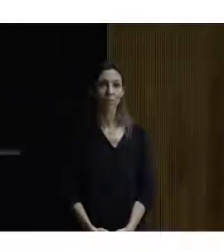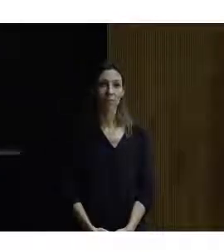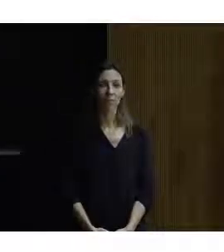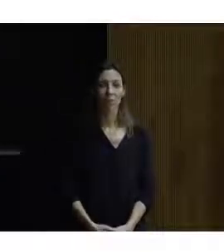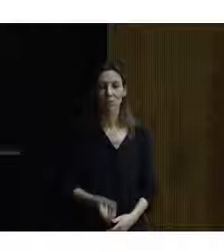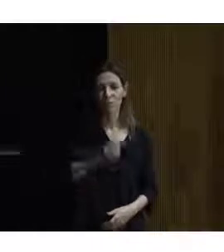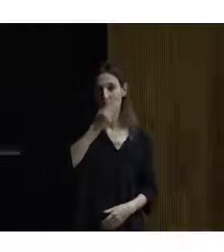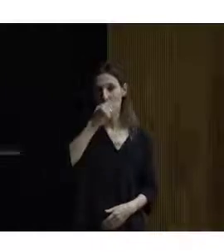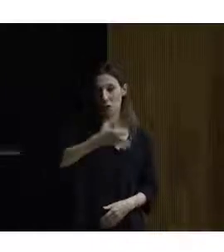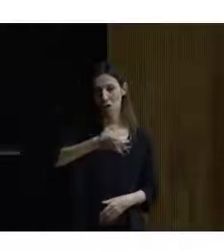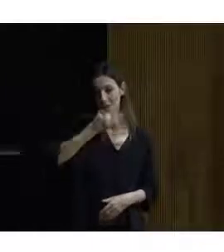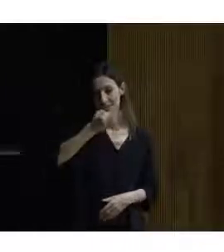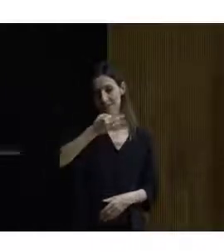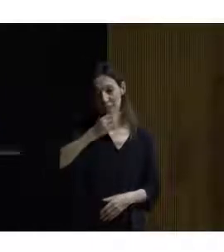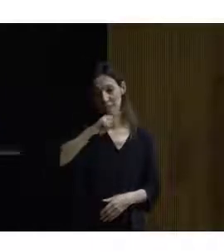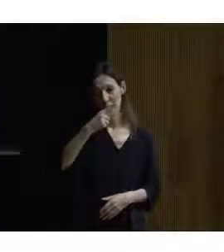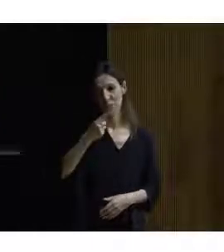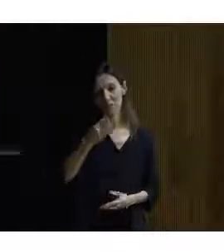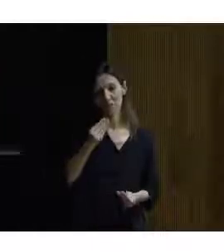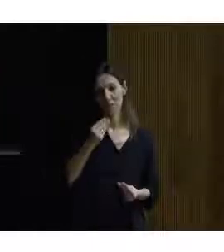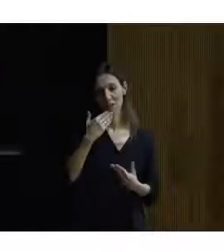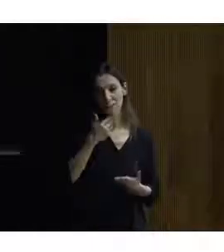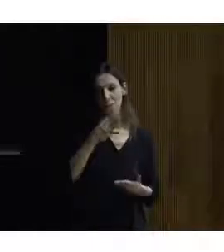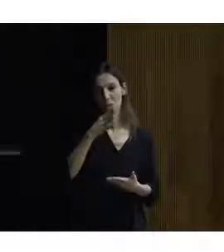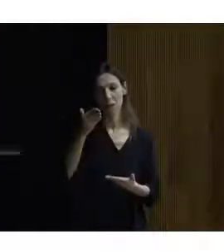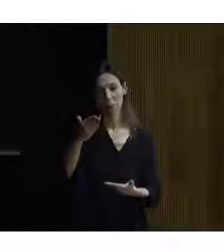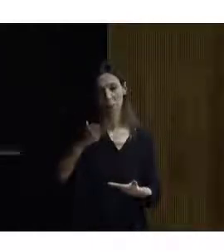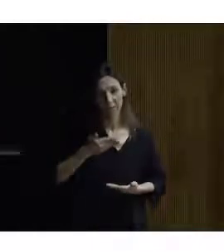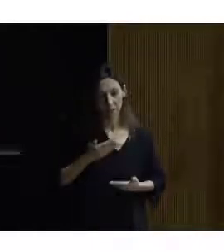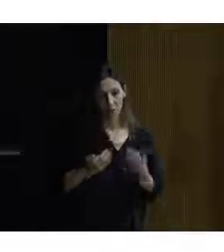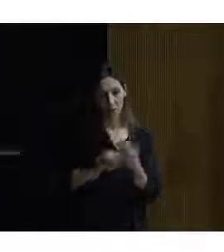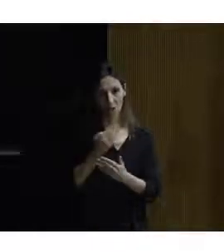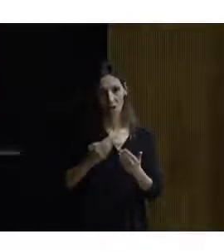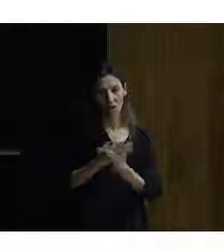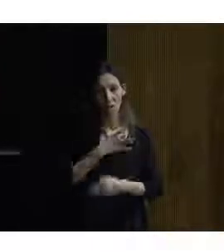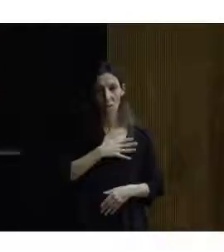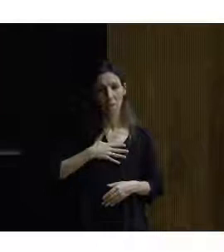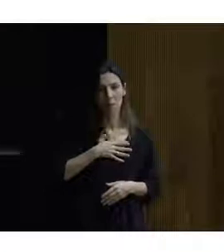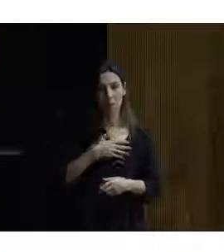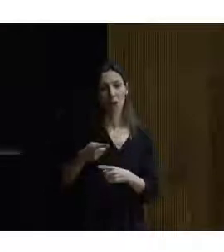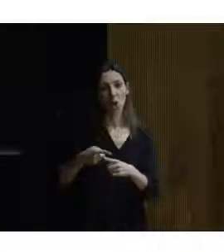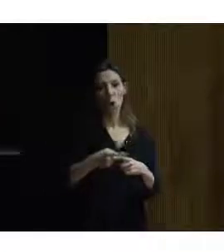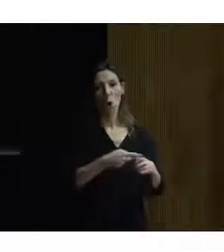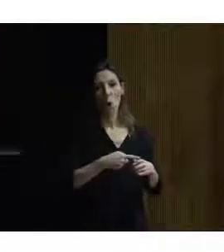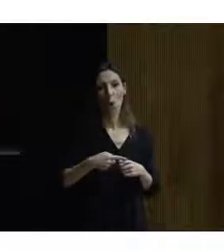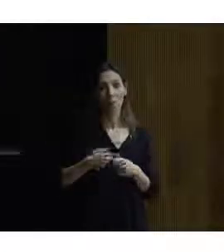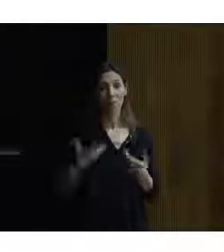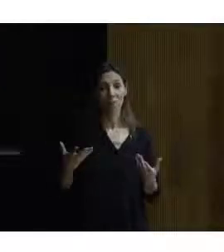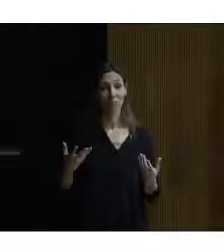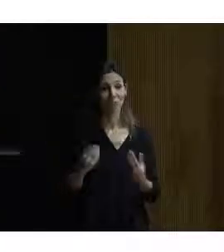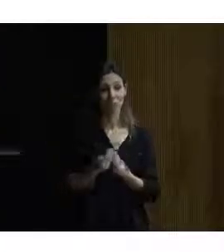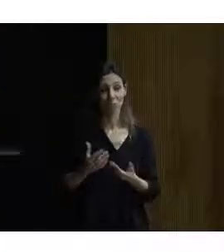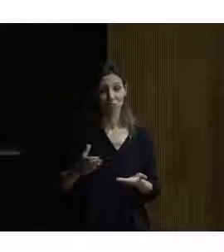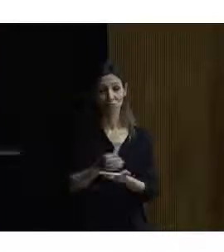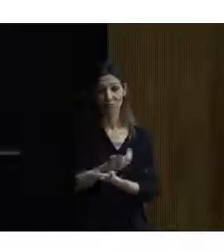Buenas tardes. Primero, muchas gracias por invitarme a la jornada, que es un placer compartir día con toda esta gente. Que la verdad